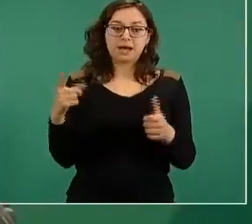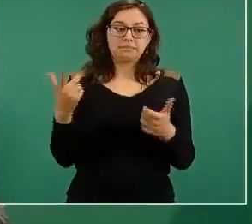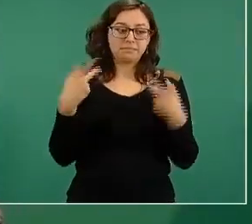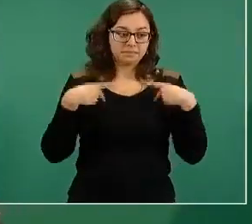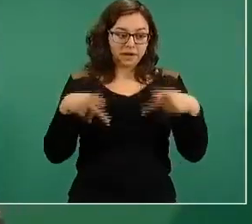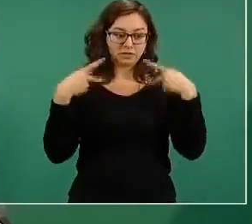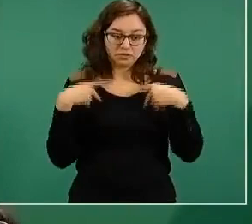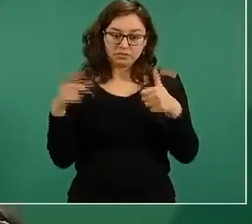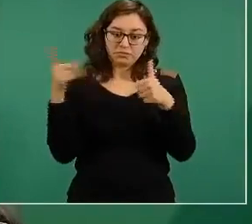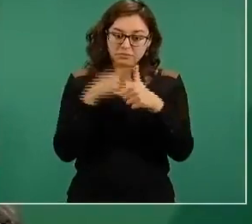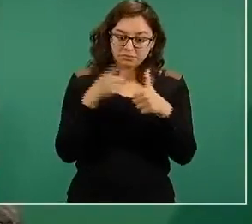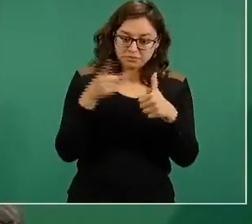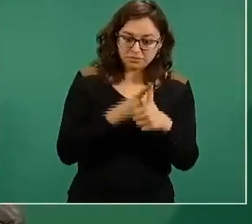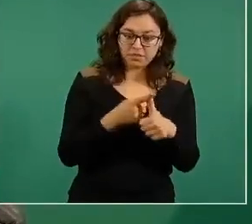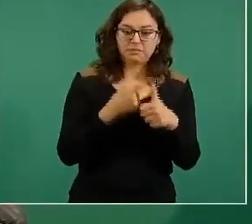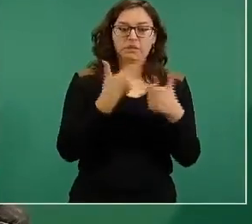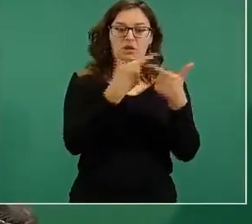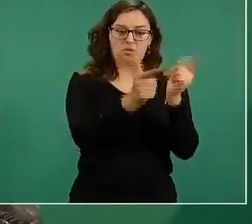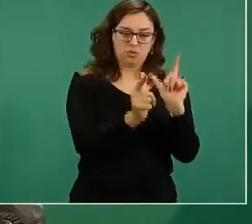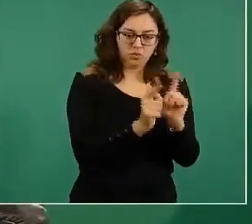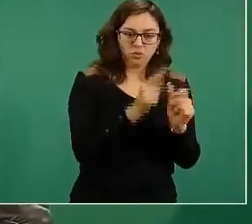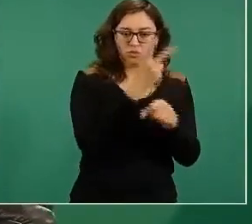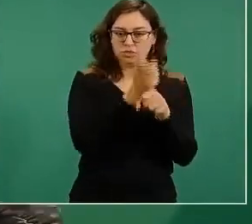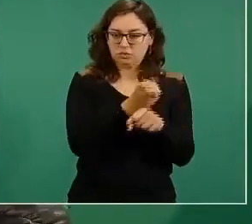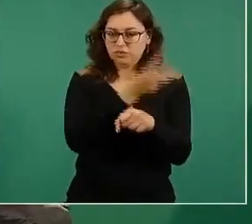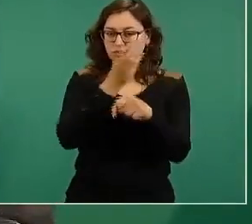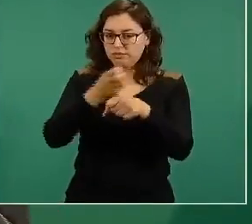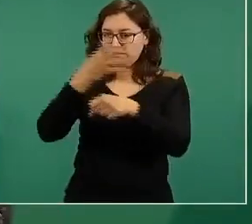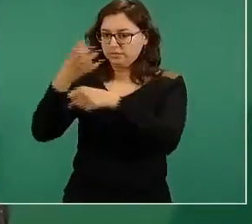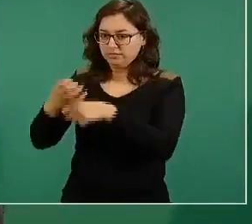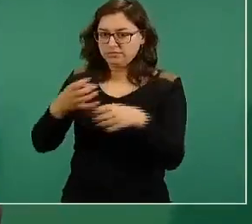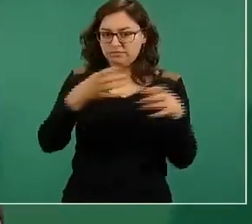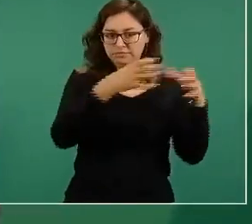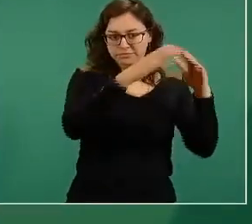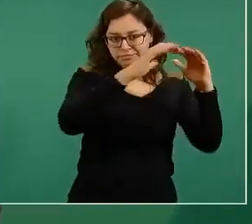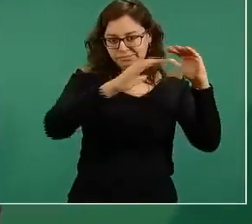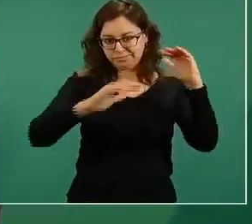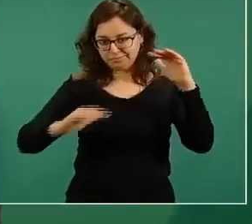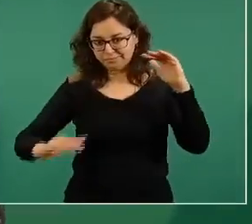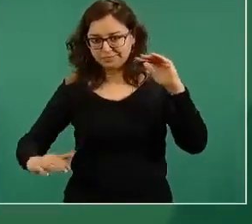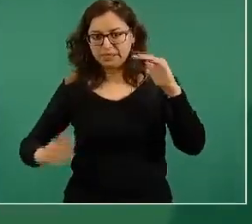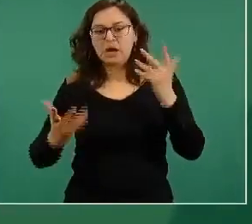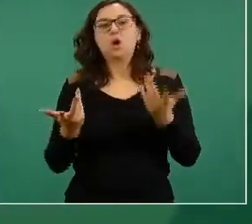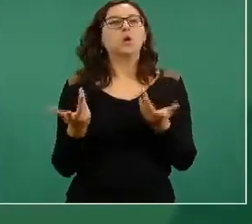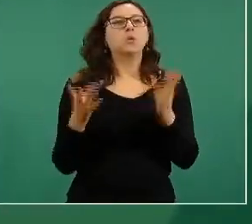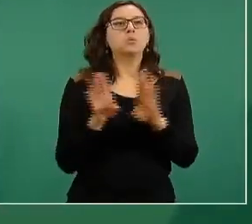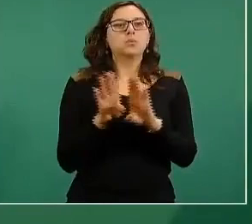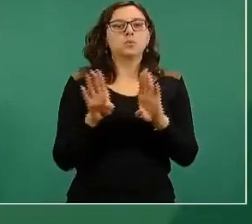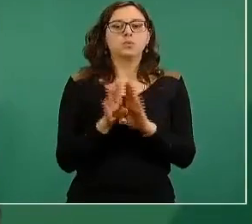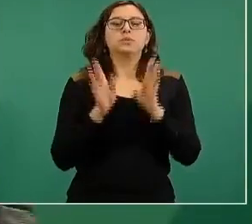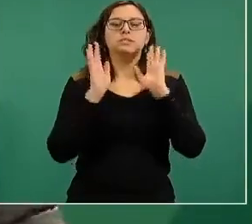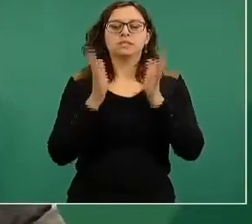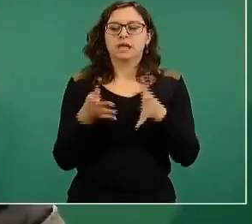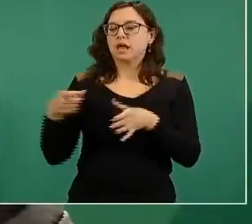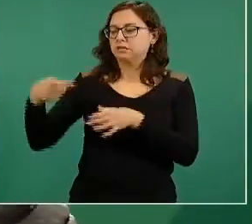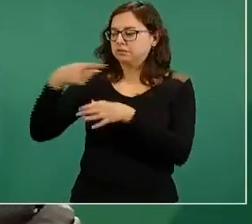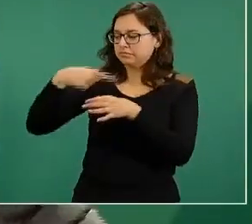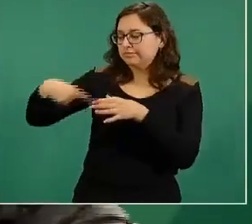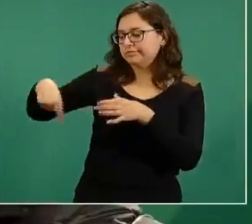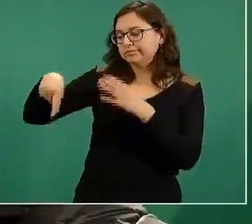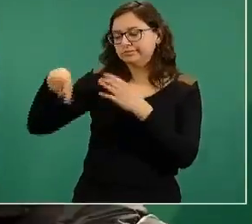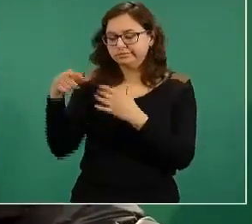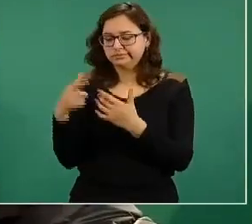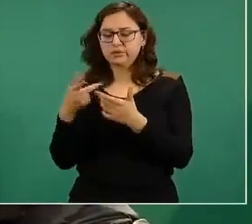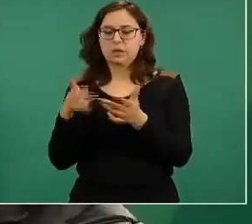a las personas en la etapa de vacunación. Ha analizado diversos